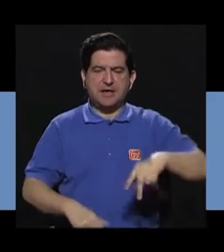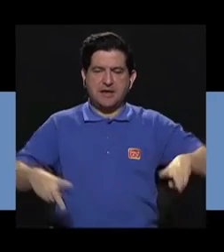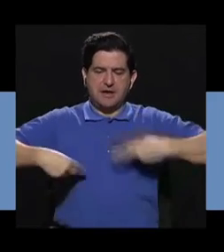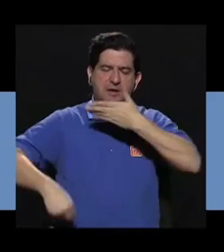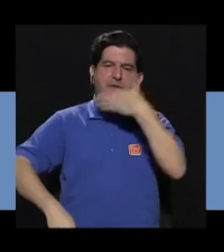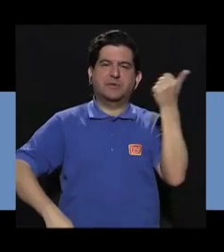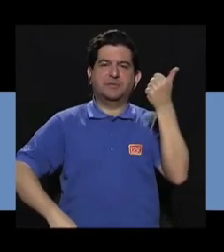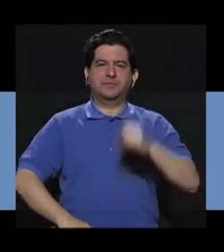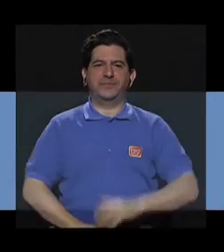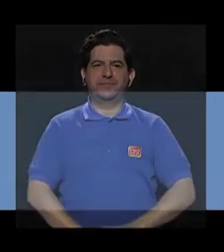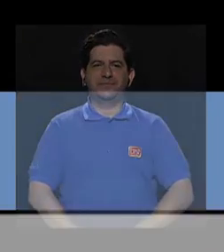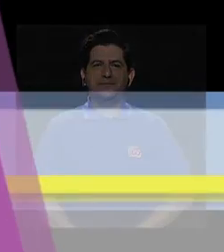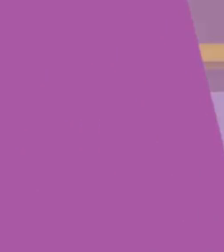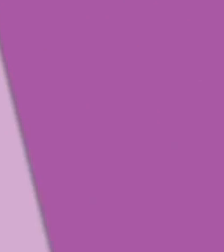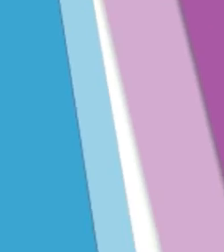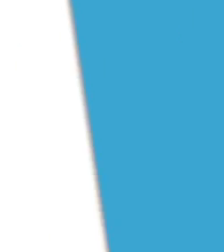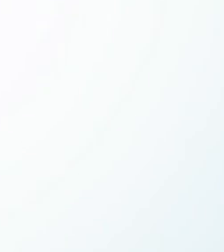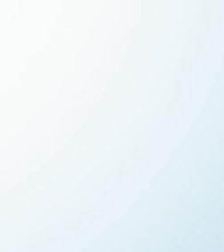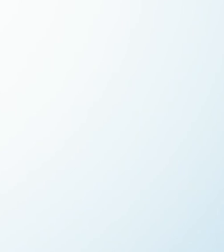de Vivir Mejor.